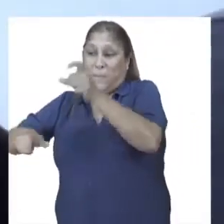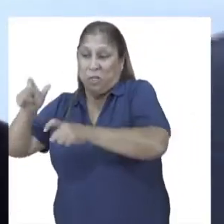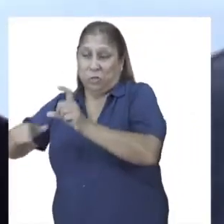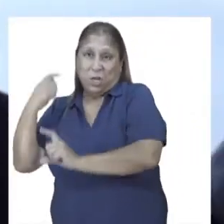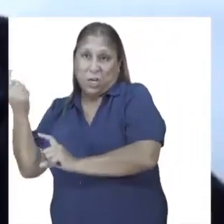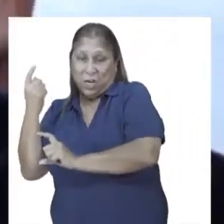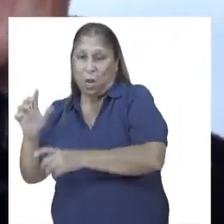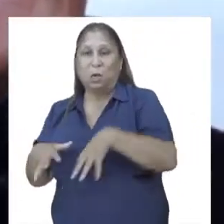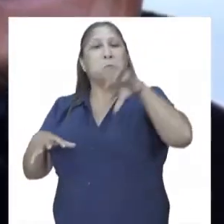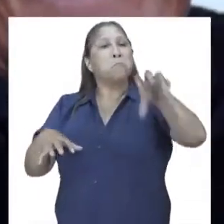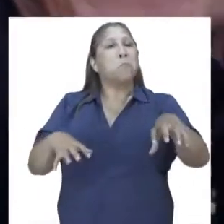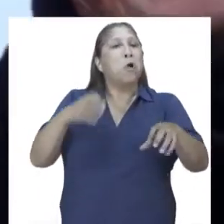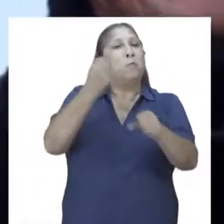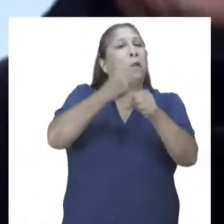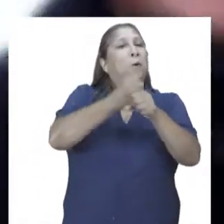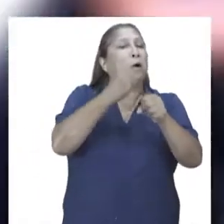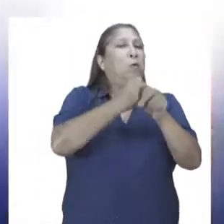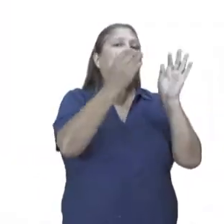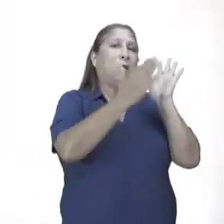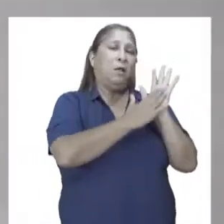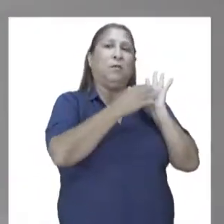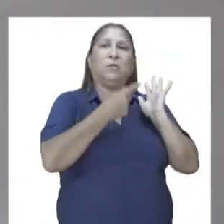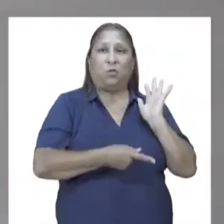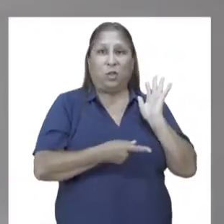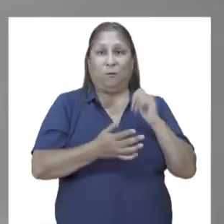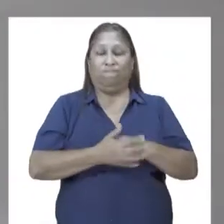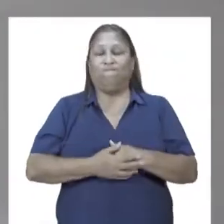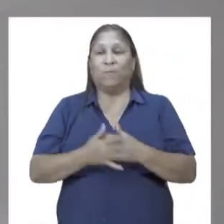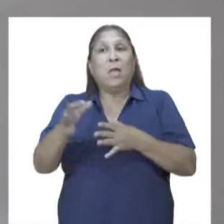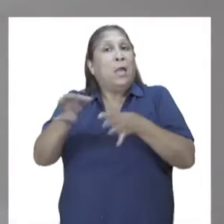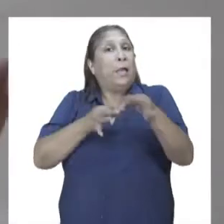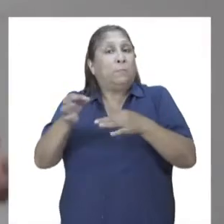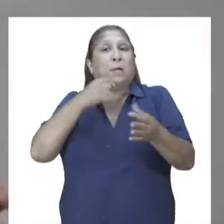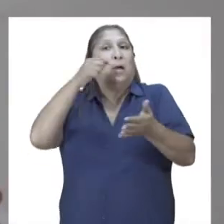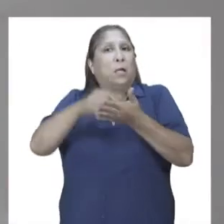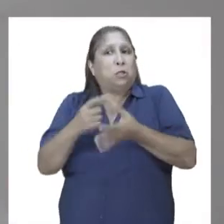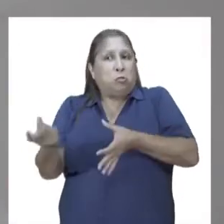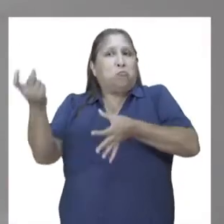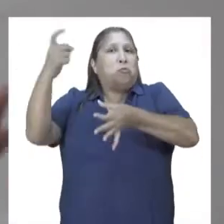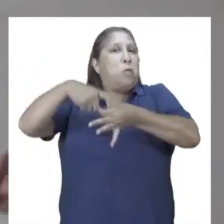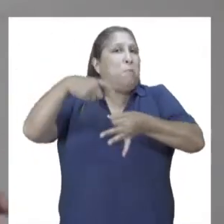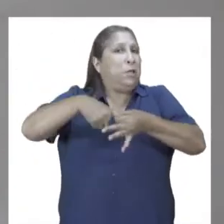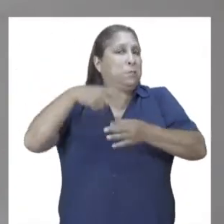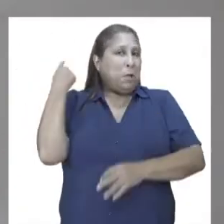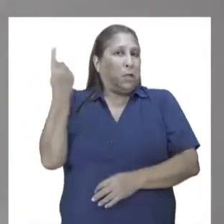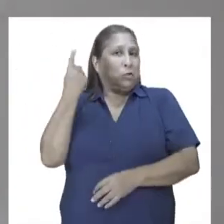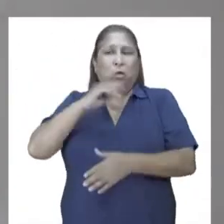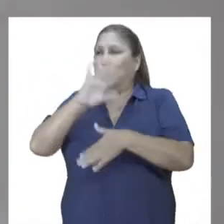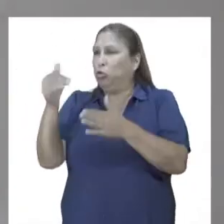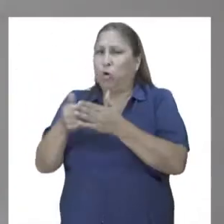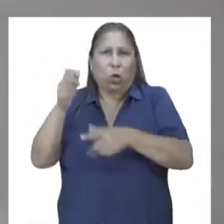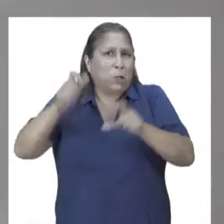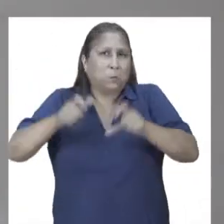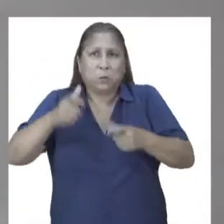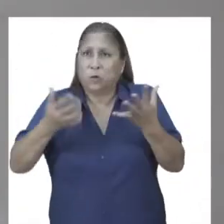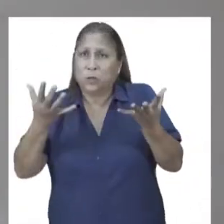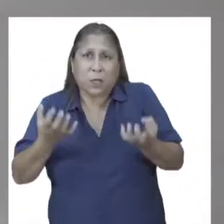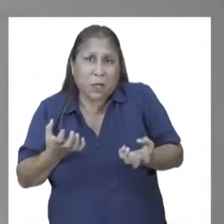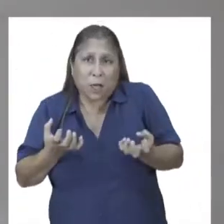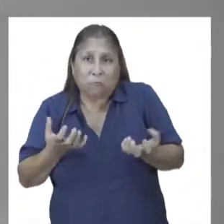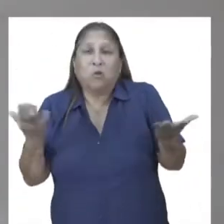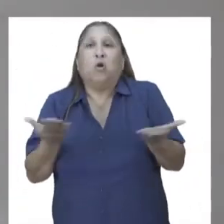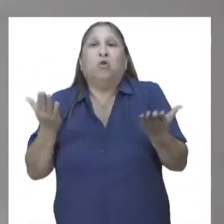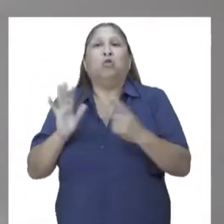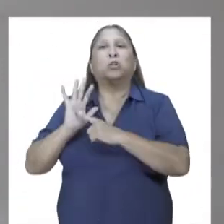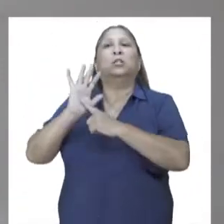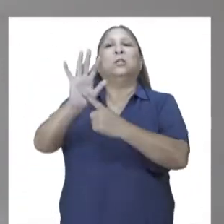y trabajadores de la Defensoría del Pueblo. Precisar que en este concurso pueden participar a nivel nacional las personas que lo deseen, donde